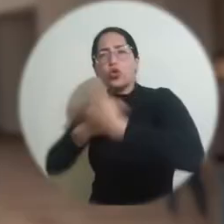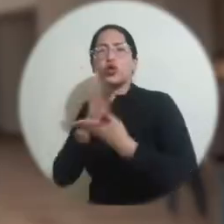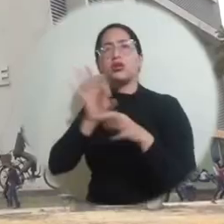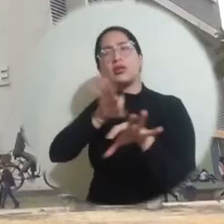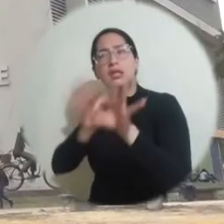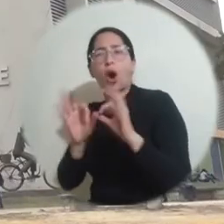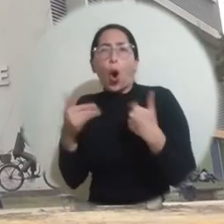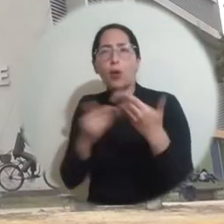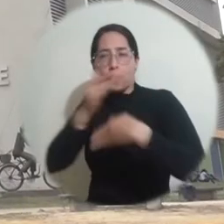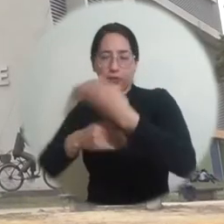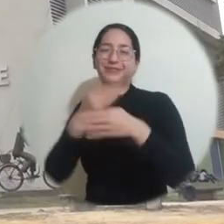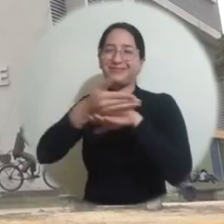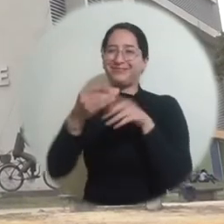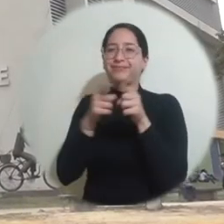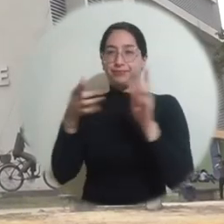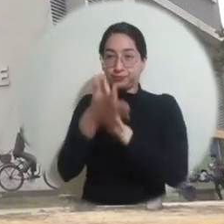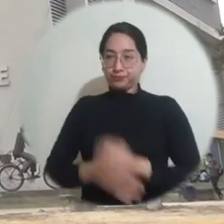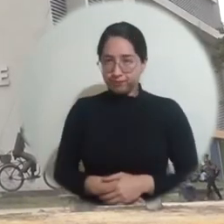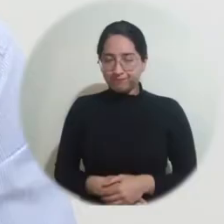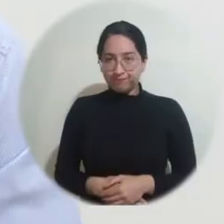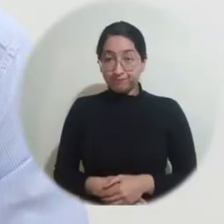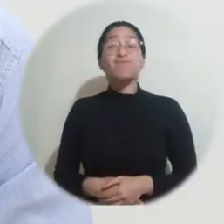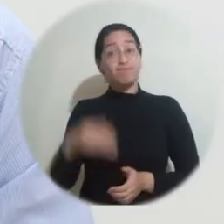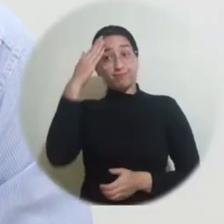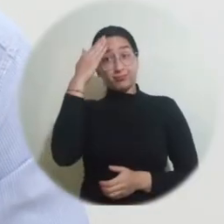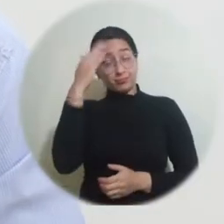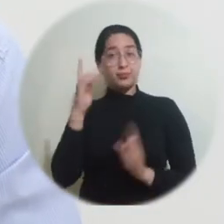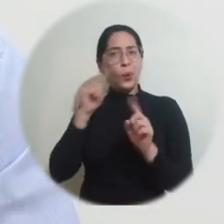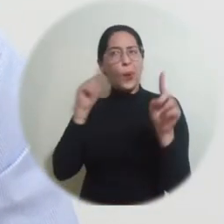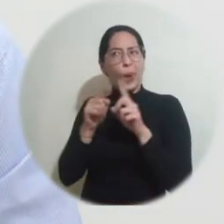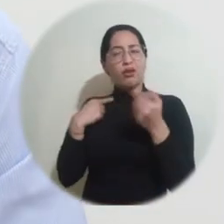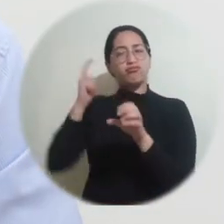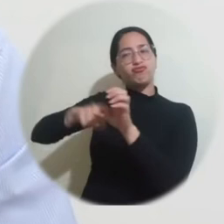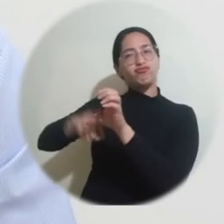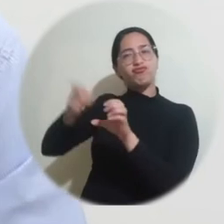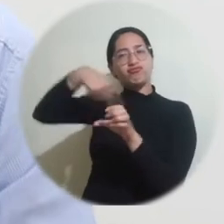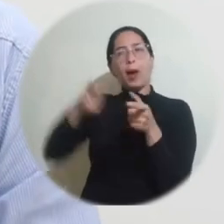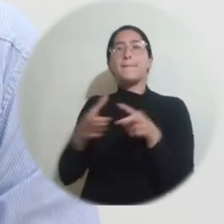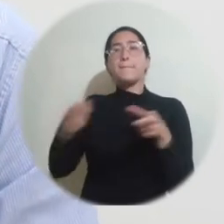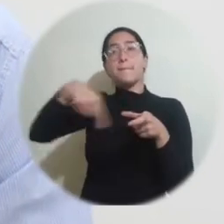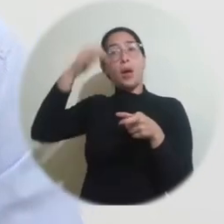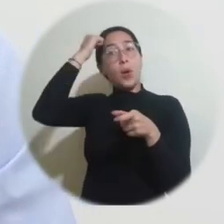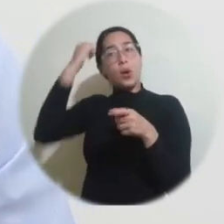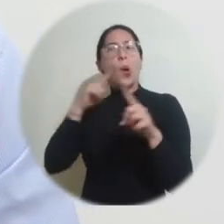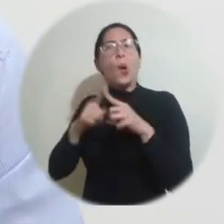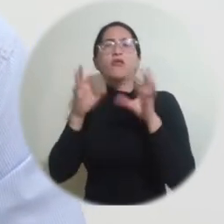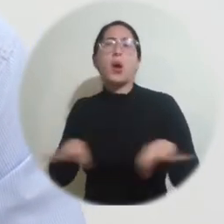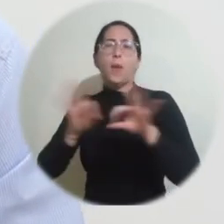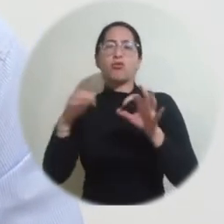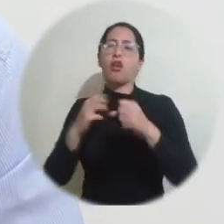informará sobre el proceso de selección y lista de elegibles. Aspiramos que con esta vinculación, haciendo un esfuerzo bastante